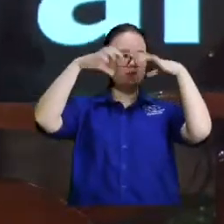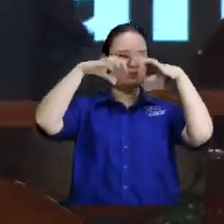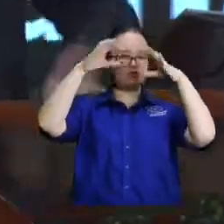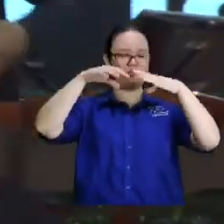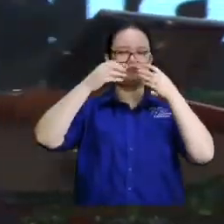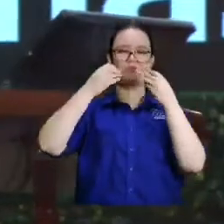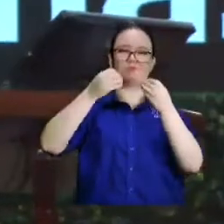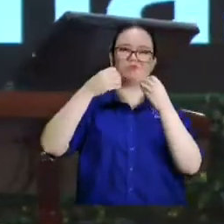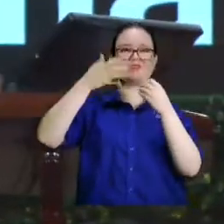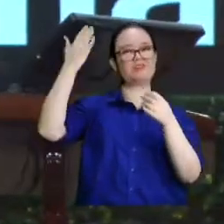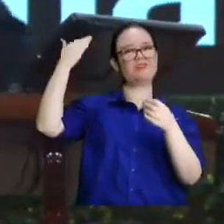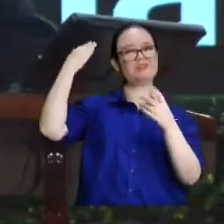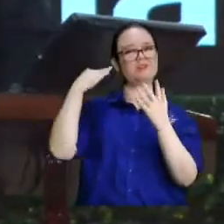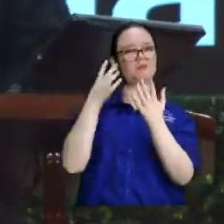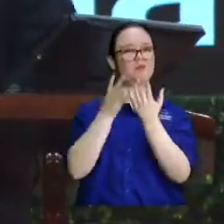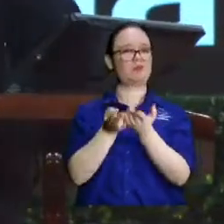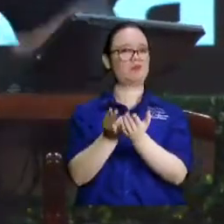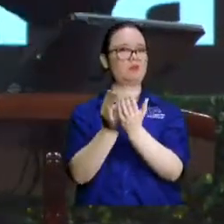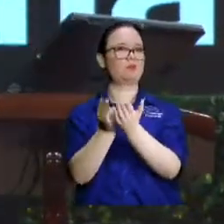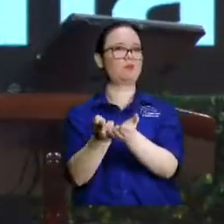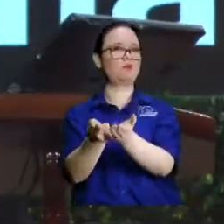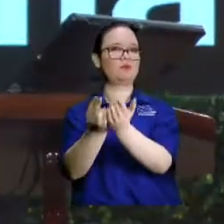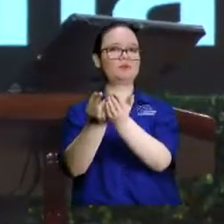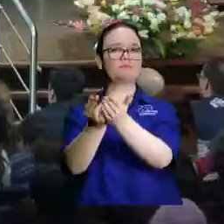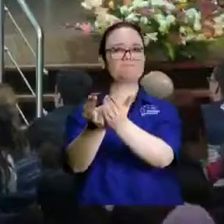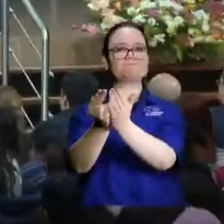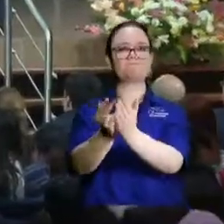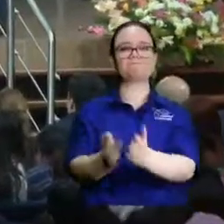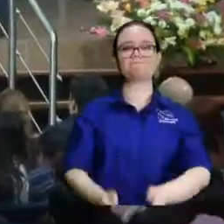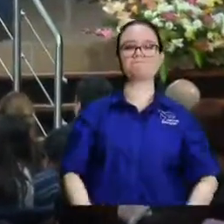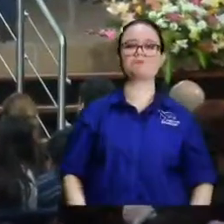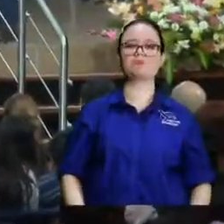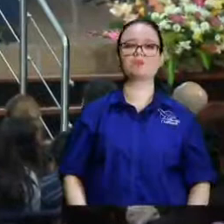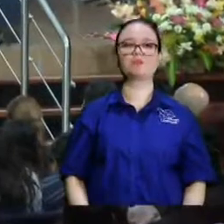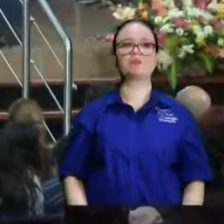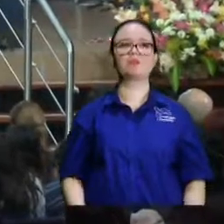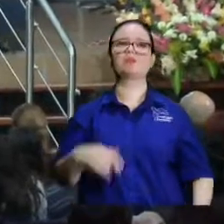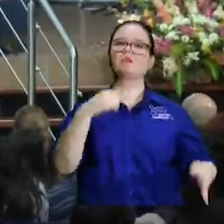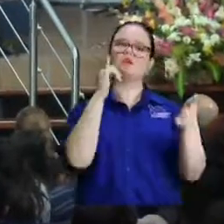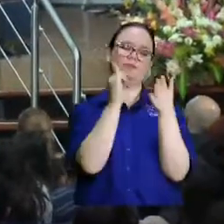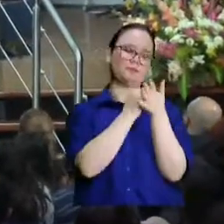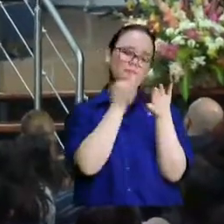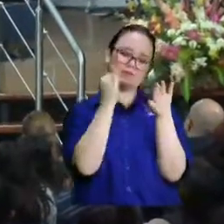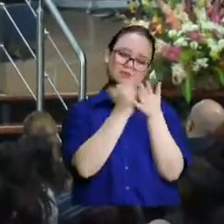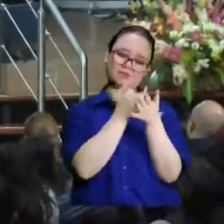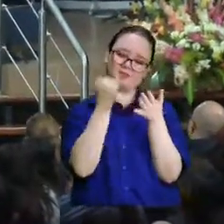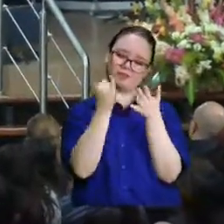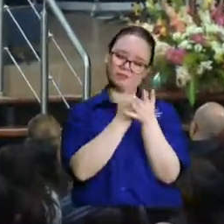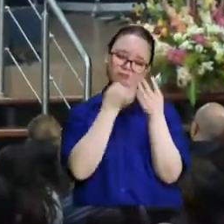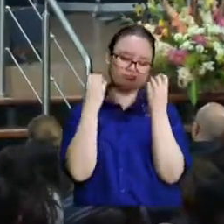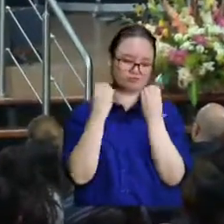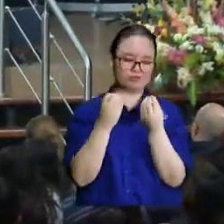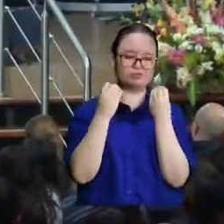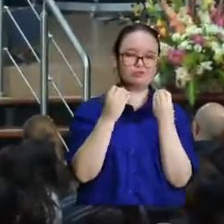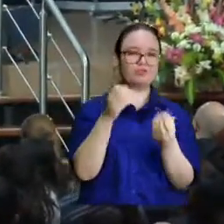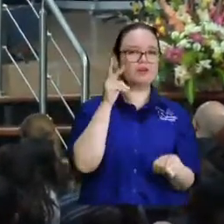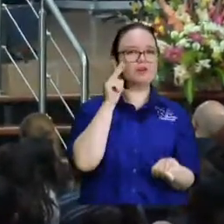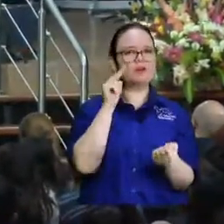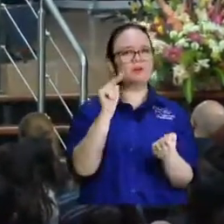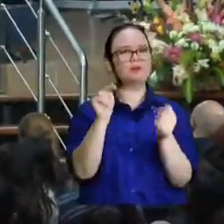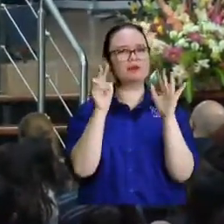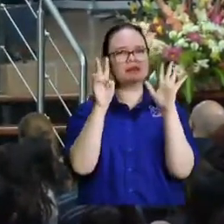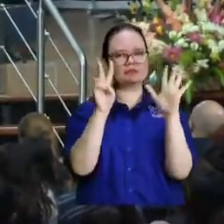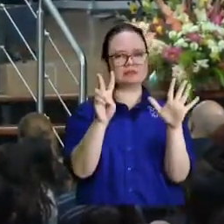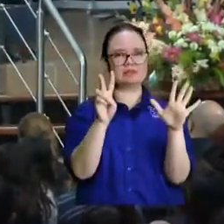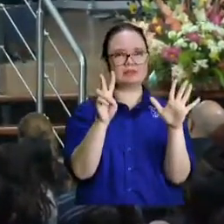eso lo manejábamos nosotros bueno a mí me lo enseñó mi apóstol y lo investigamos y vimos las siete razas